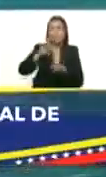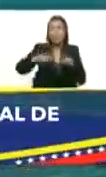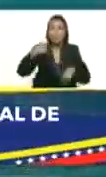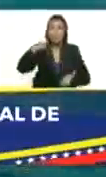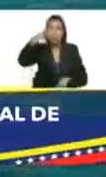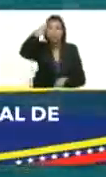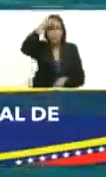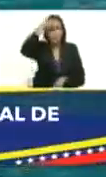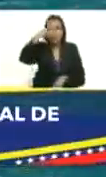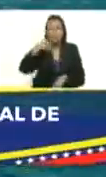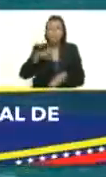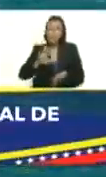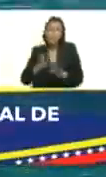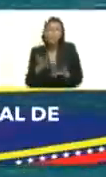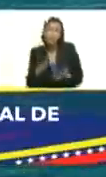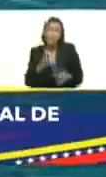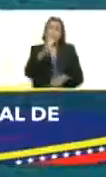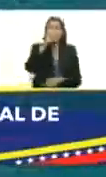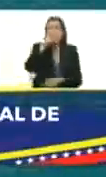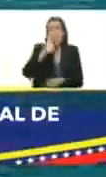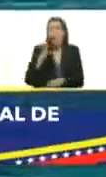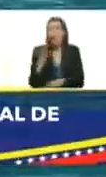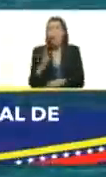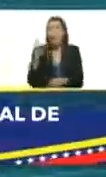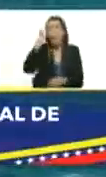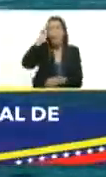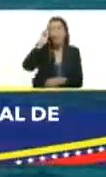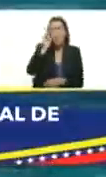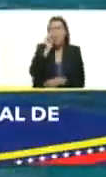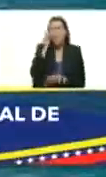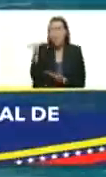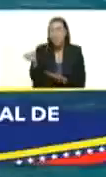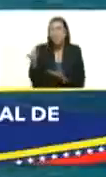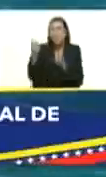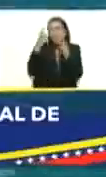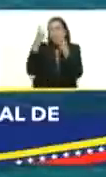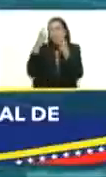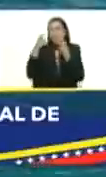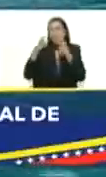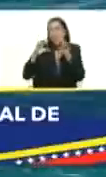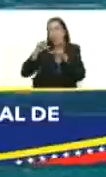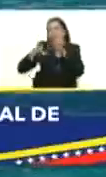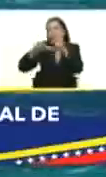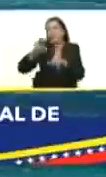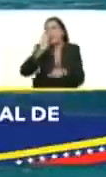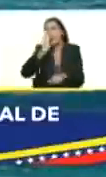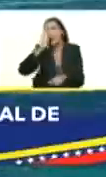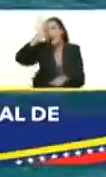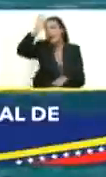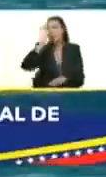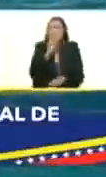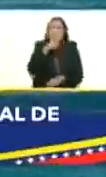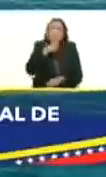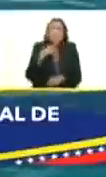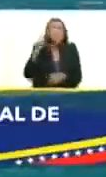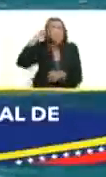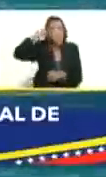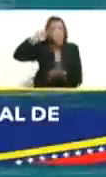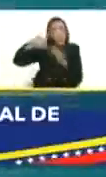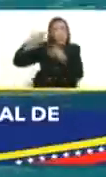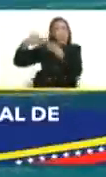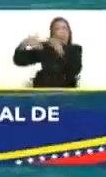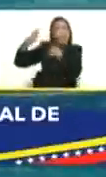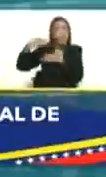nadar acá, presidente cuando tenía 5 años con el profesor Cachito que enseñó a muchas generaciones ya estamos viejitos, pero bueno,